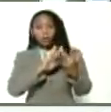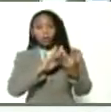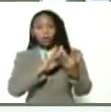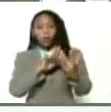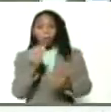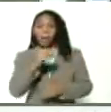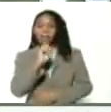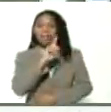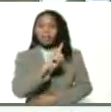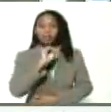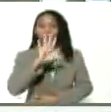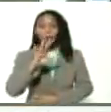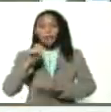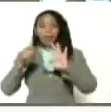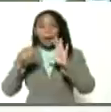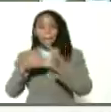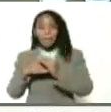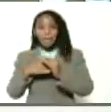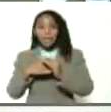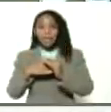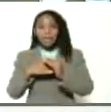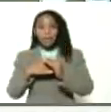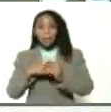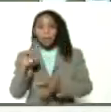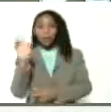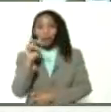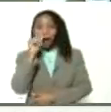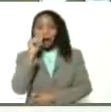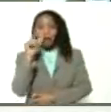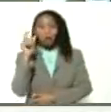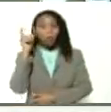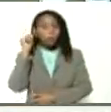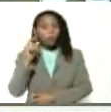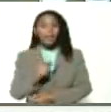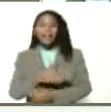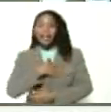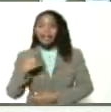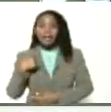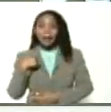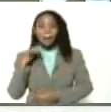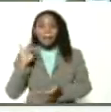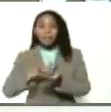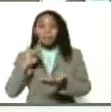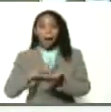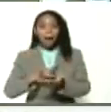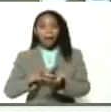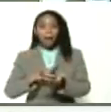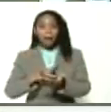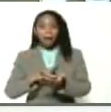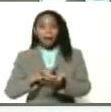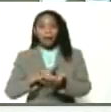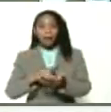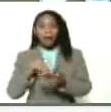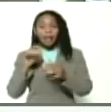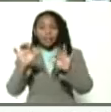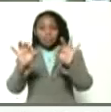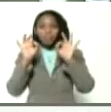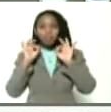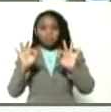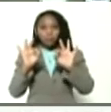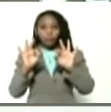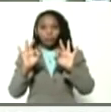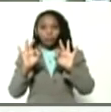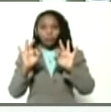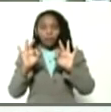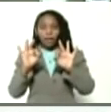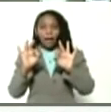más de 150 mil venezolanos y venezolanas que quieran participar específicamente